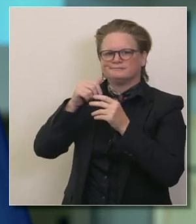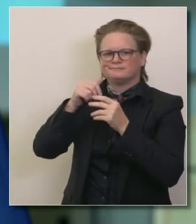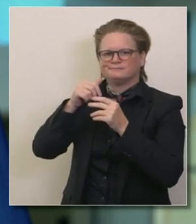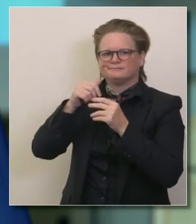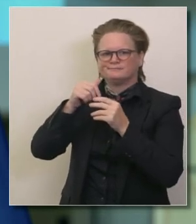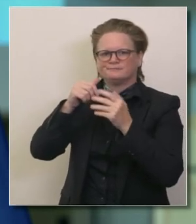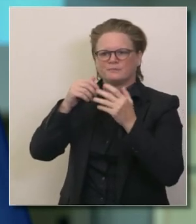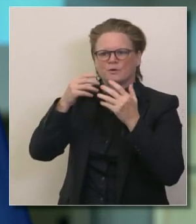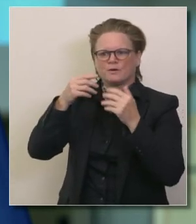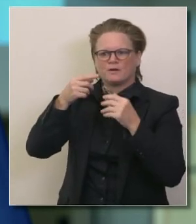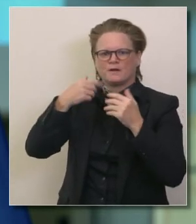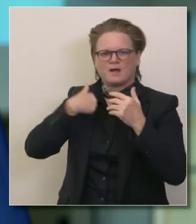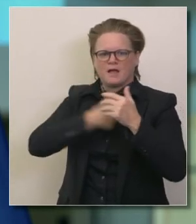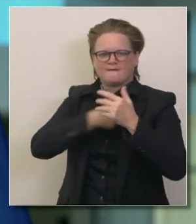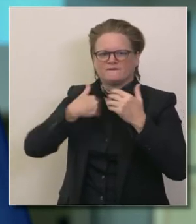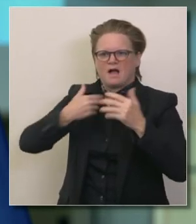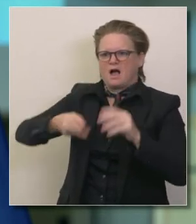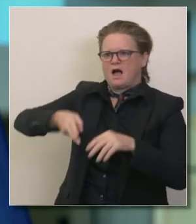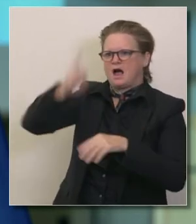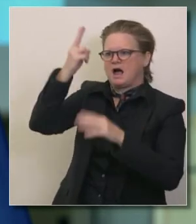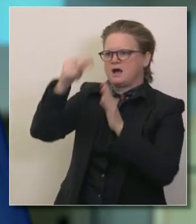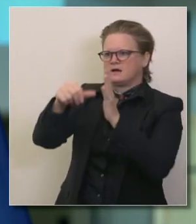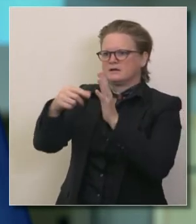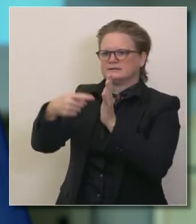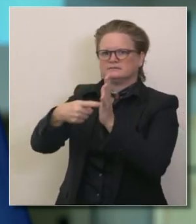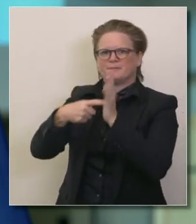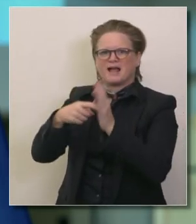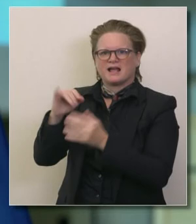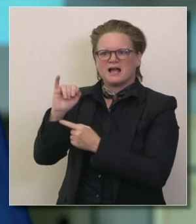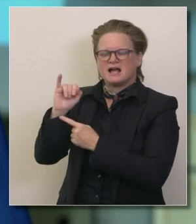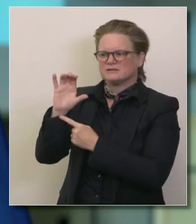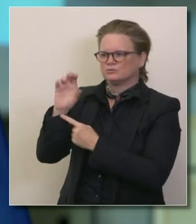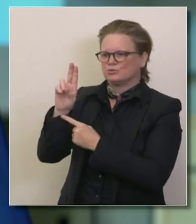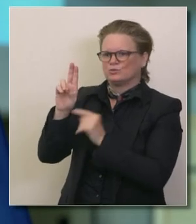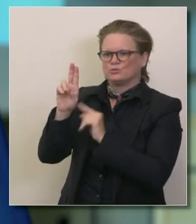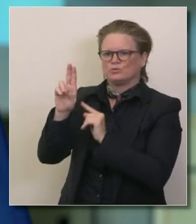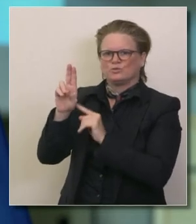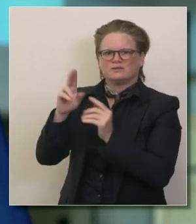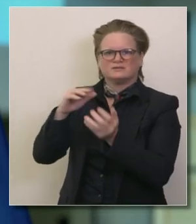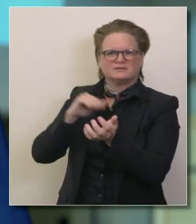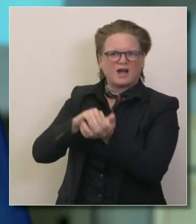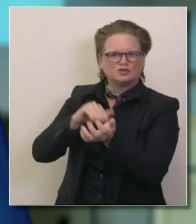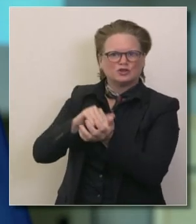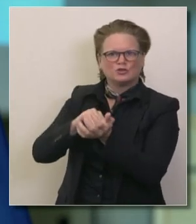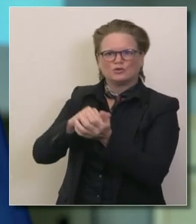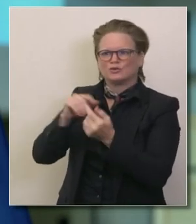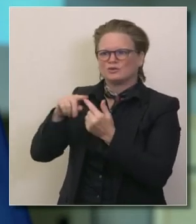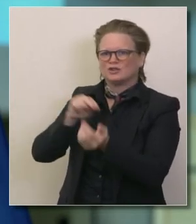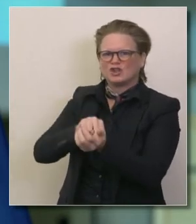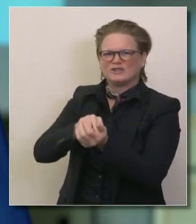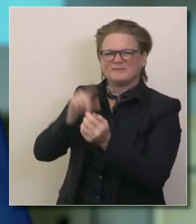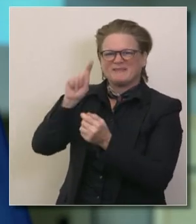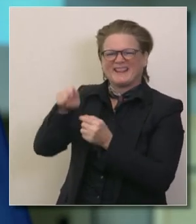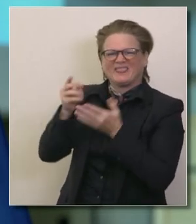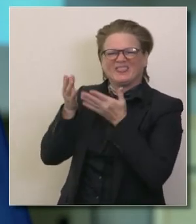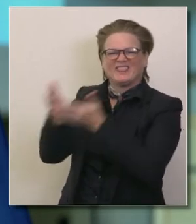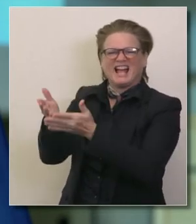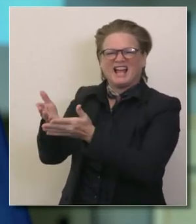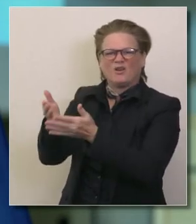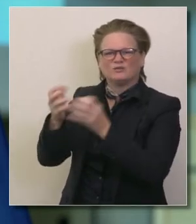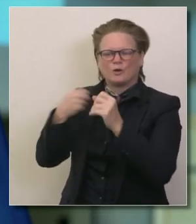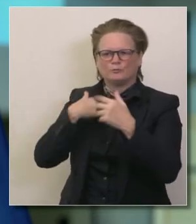están bajo tanta demanda por todo el país no solo en California y uno tiene que esperar si